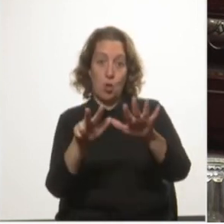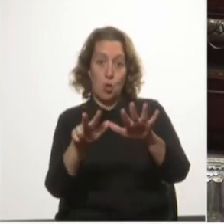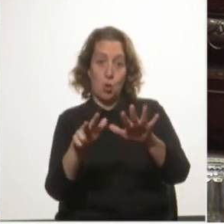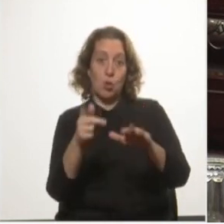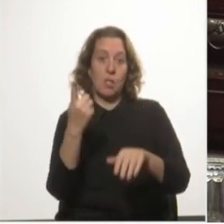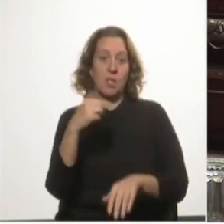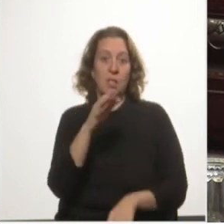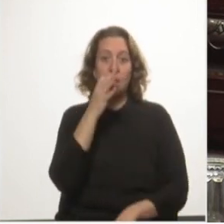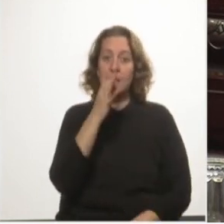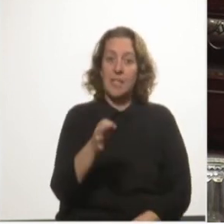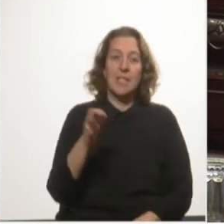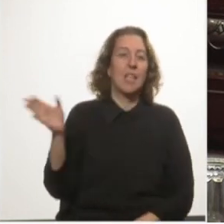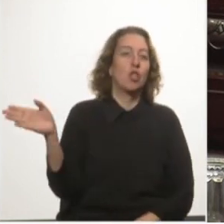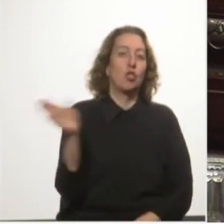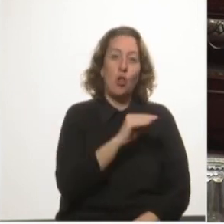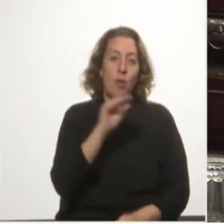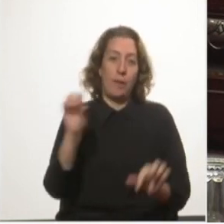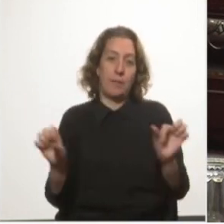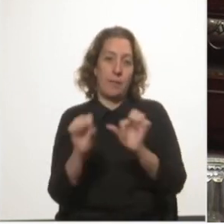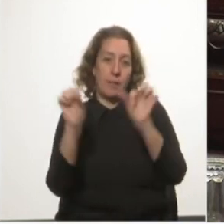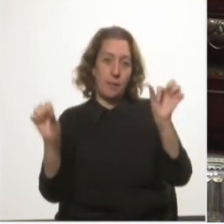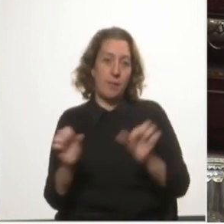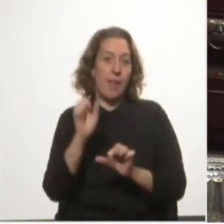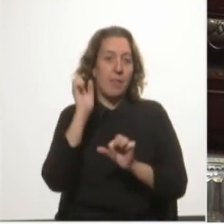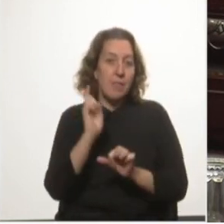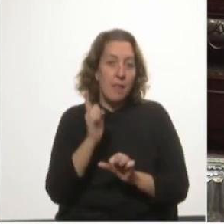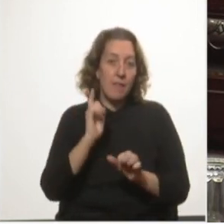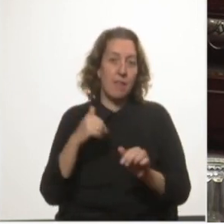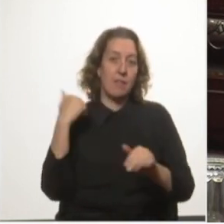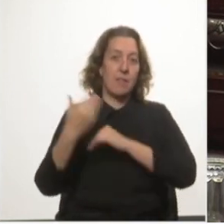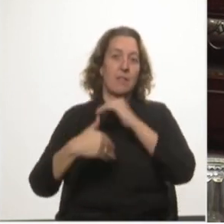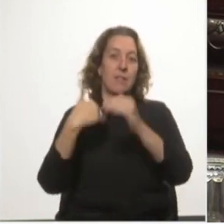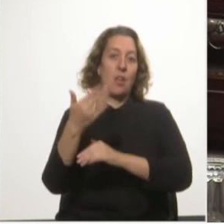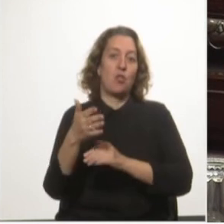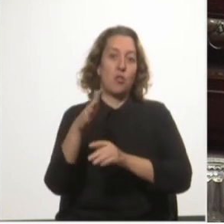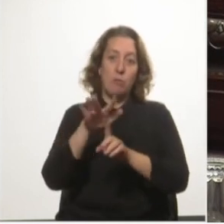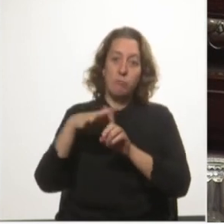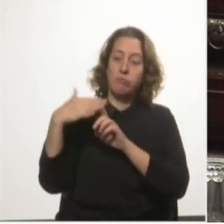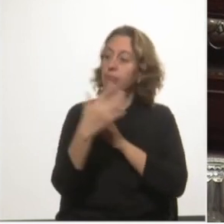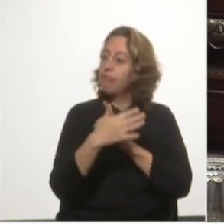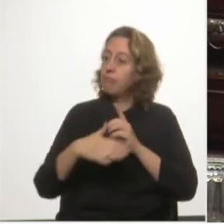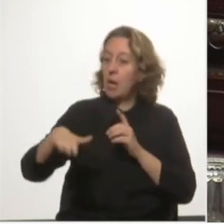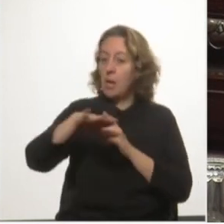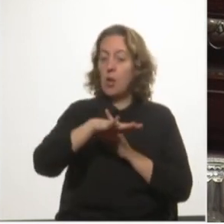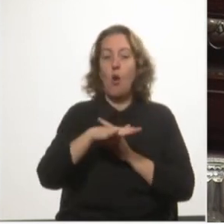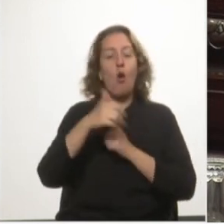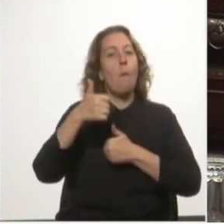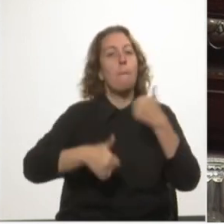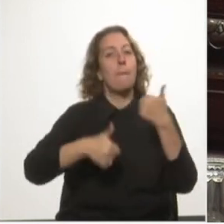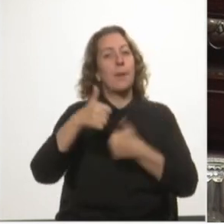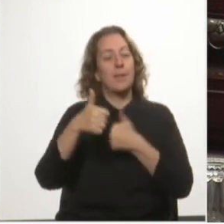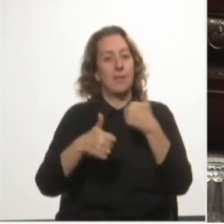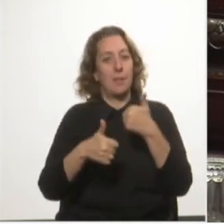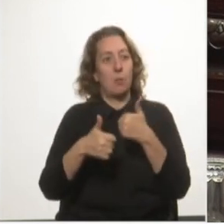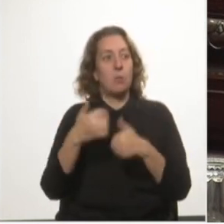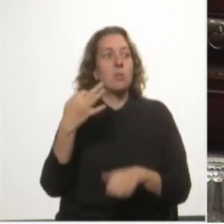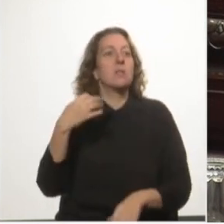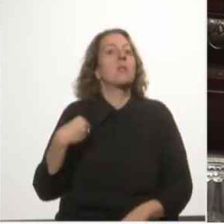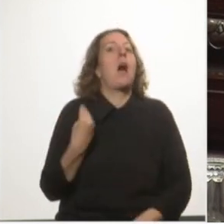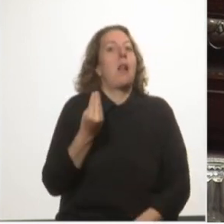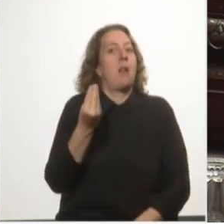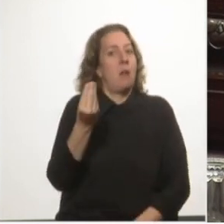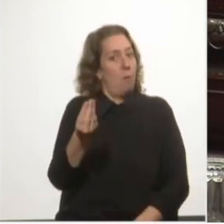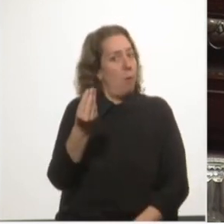todas las actividades se deben desarrollar en marcos competitivos, excepto que haya monopolios